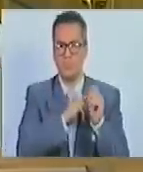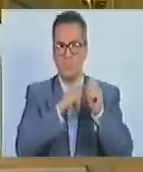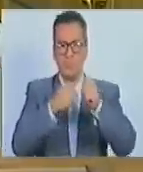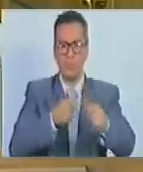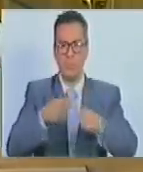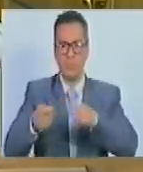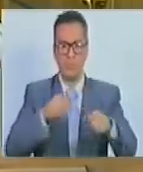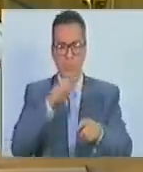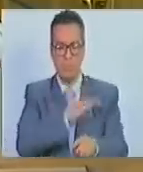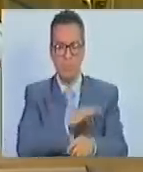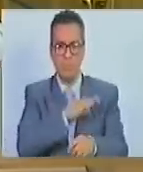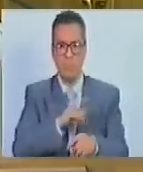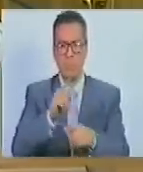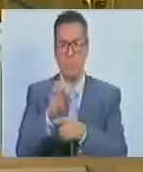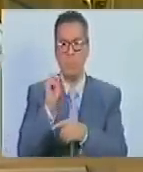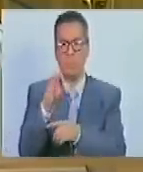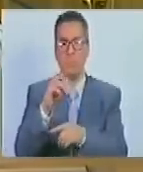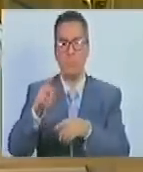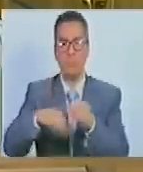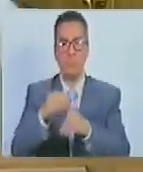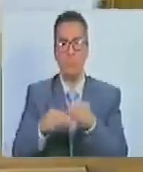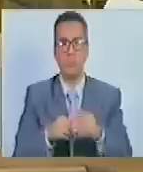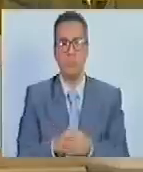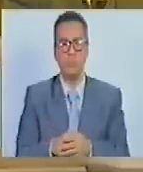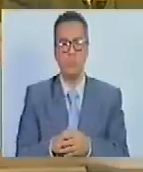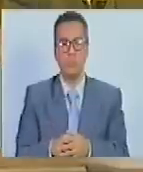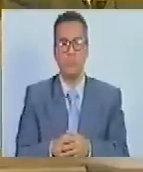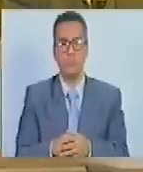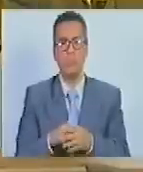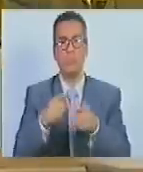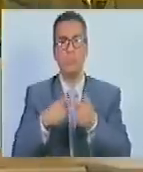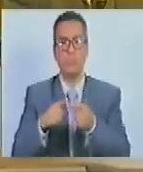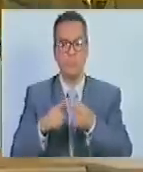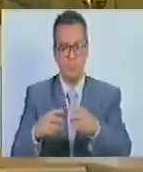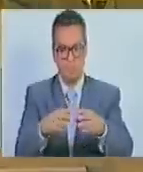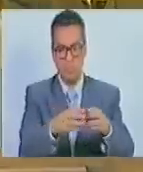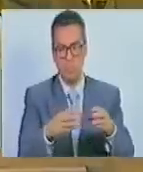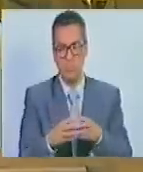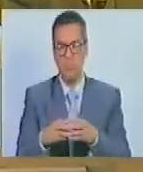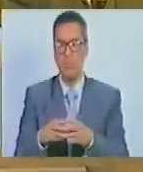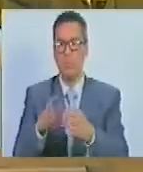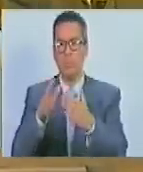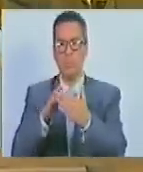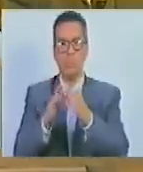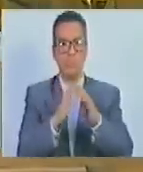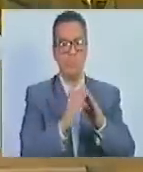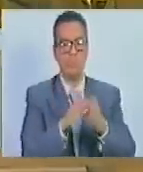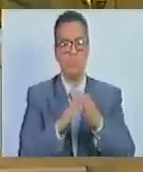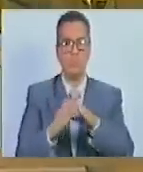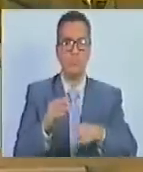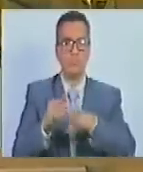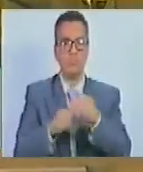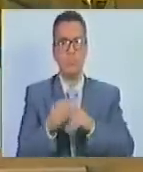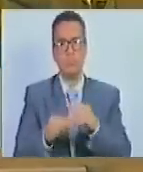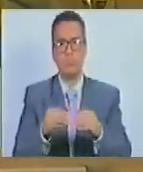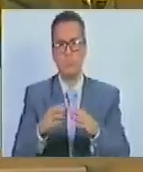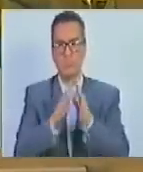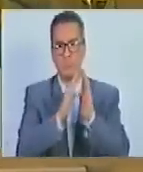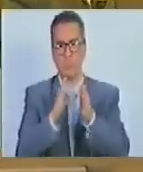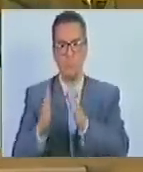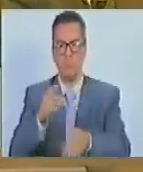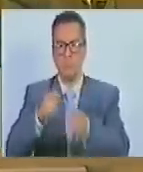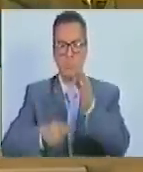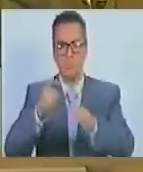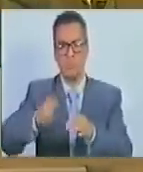control social que ejerza la Asamblea de Ciudadanas y Ciudadanos y otras organizaciones comunitarias de conformidad con el ordenamiento